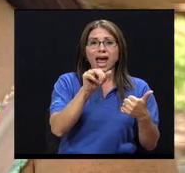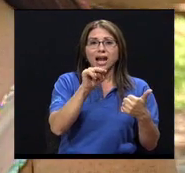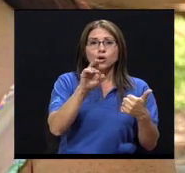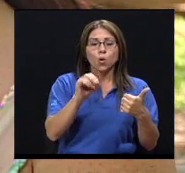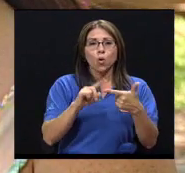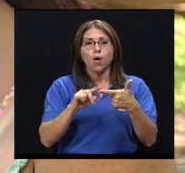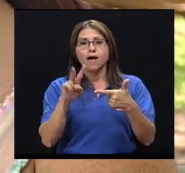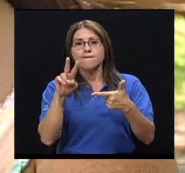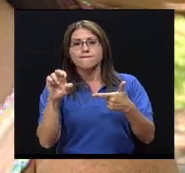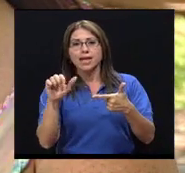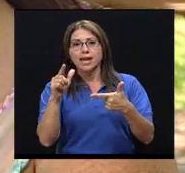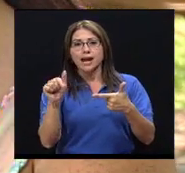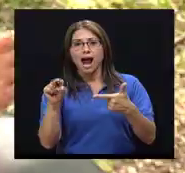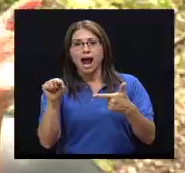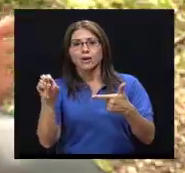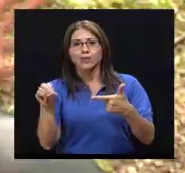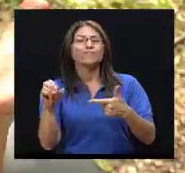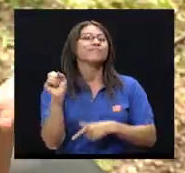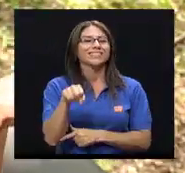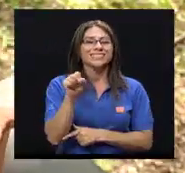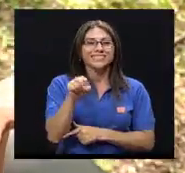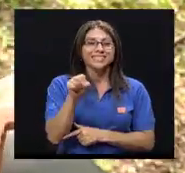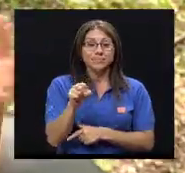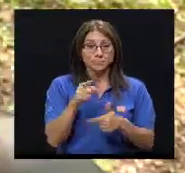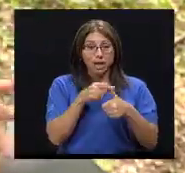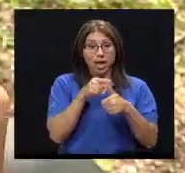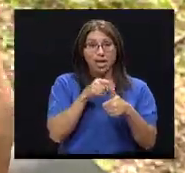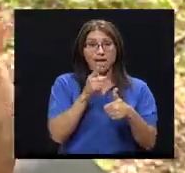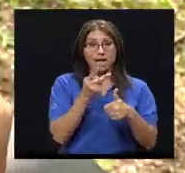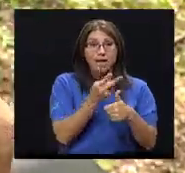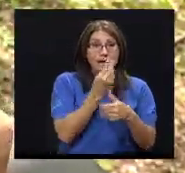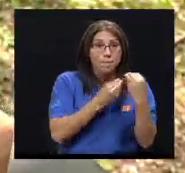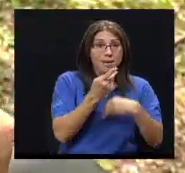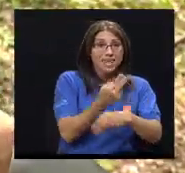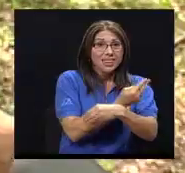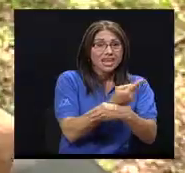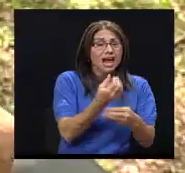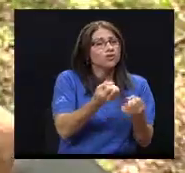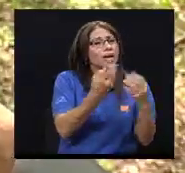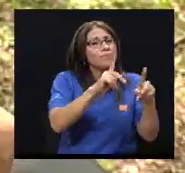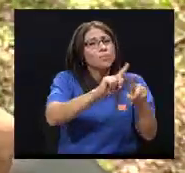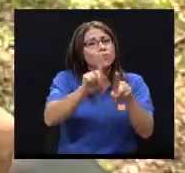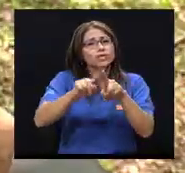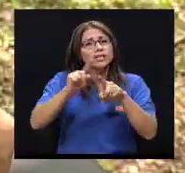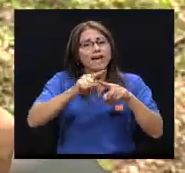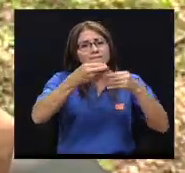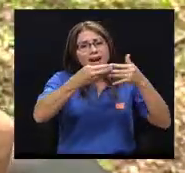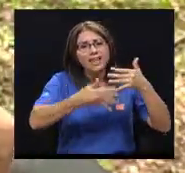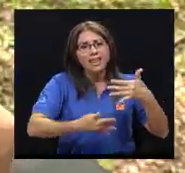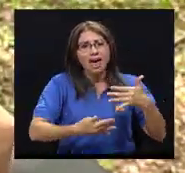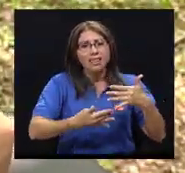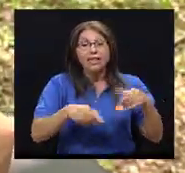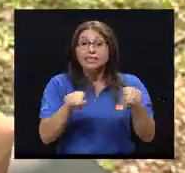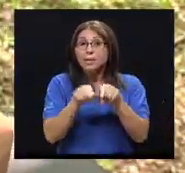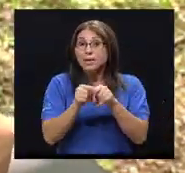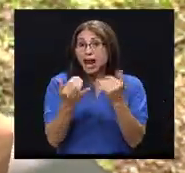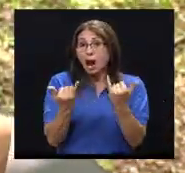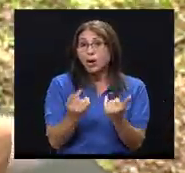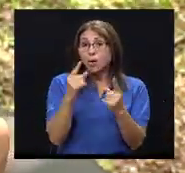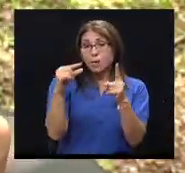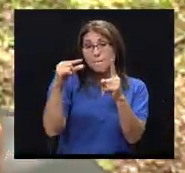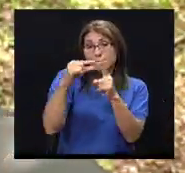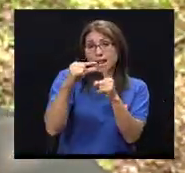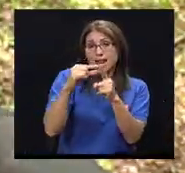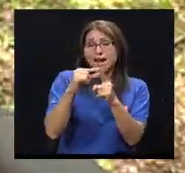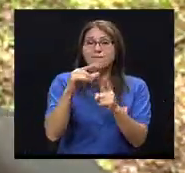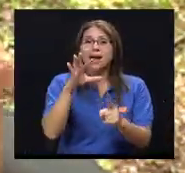hablamos de hecho de vegetarianos y veganos. Porque inclusive dentro del grupo de vegetarianos tenemos mucha variedad, como le mencioné ahora. Inclusive ahora hay un término